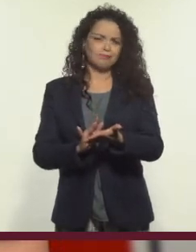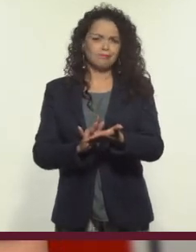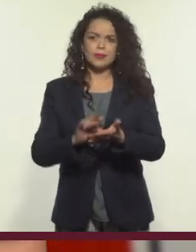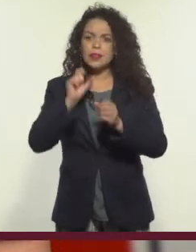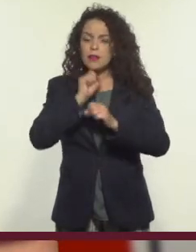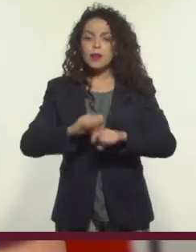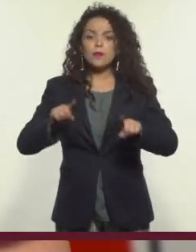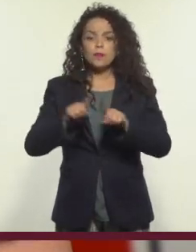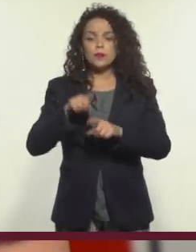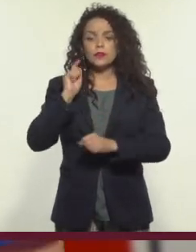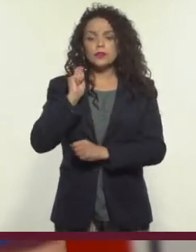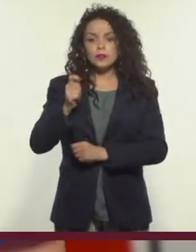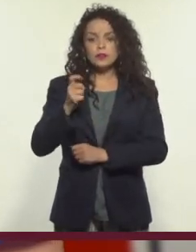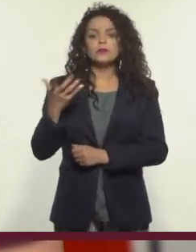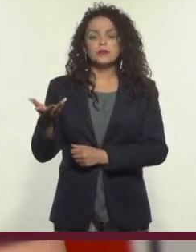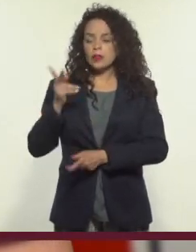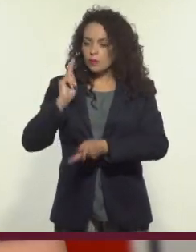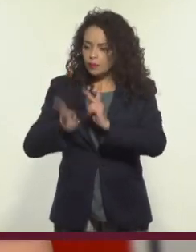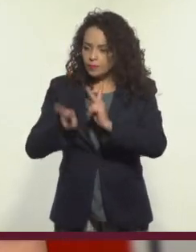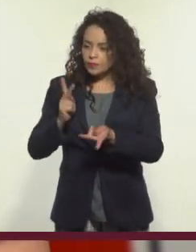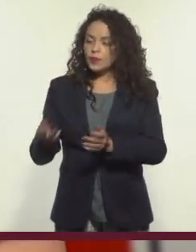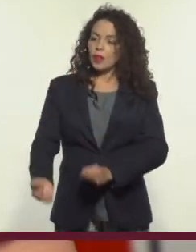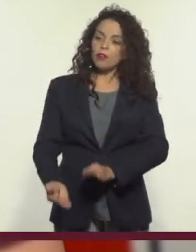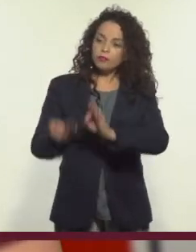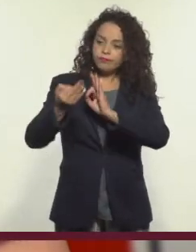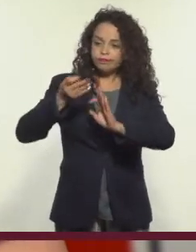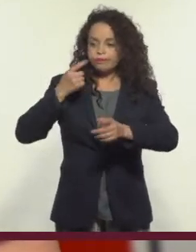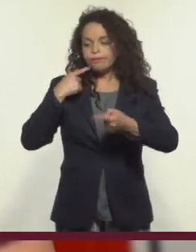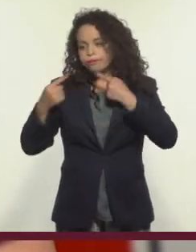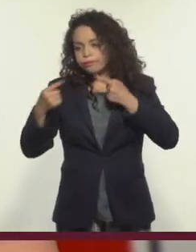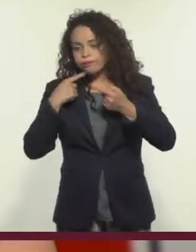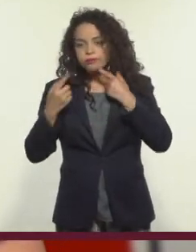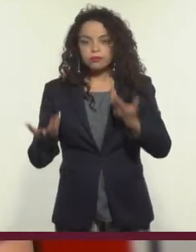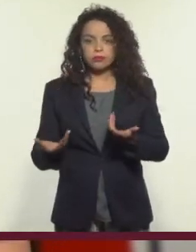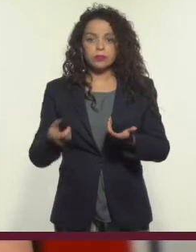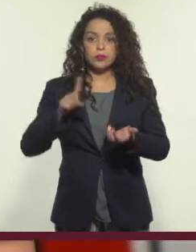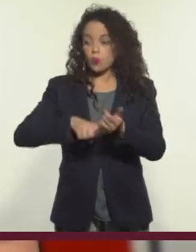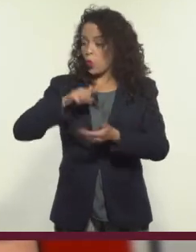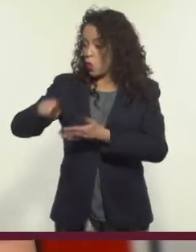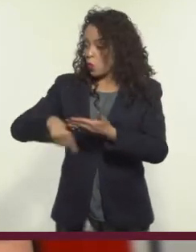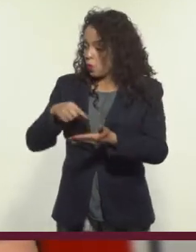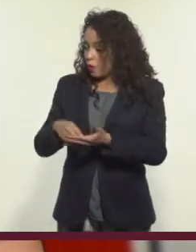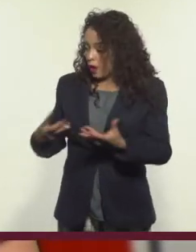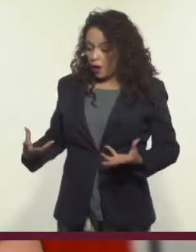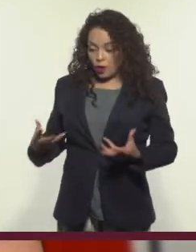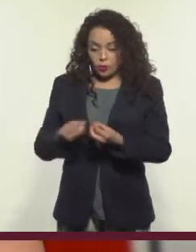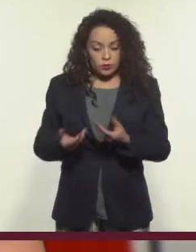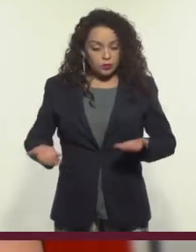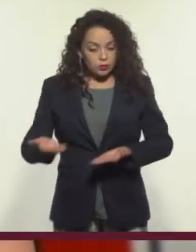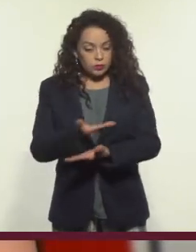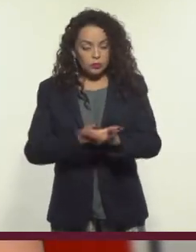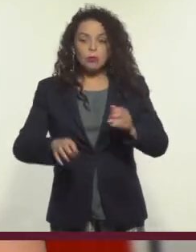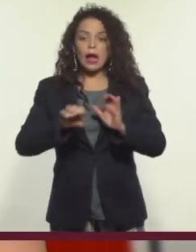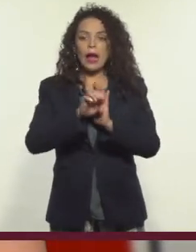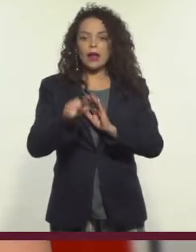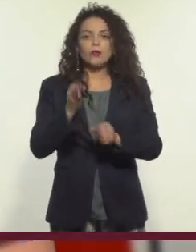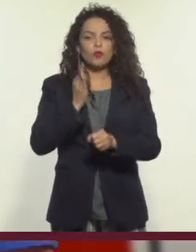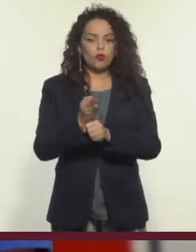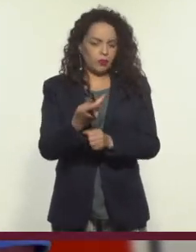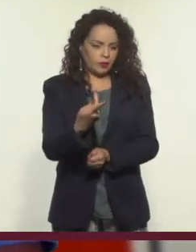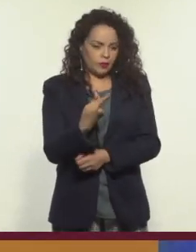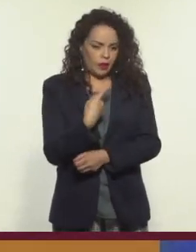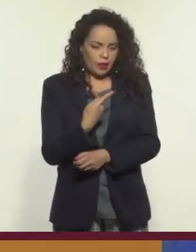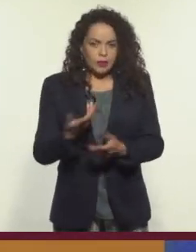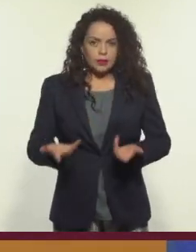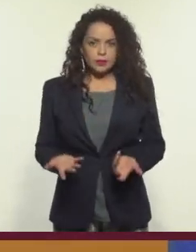comunicación también es la presencia, el diálogo cara a cara, el compartir espacio físico y poder hablar como lo hacemos tú y yo ahora.